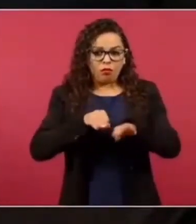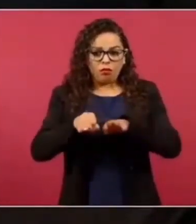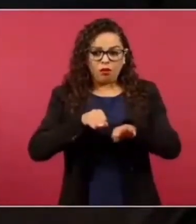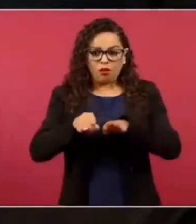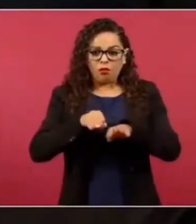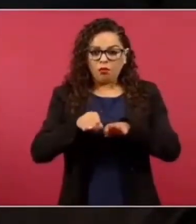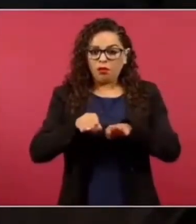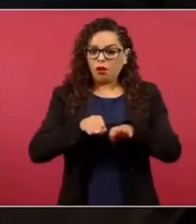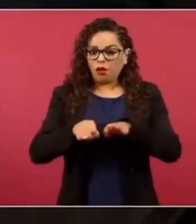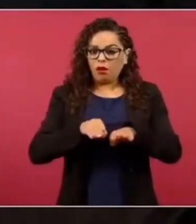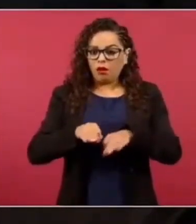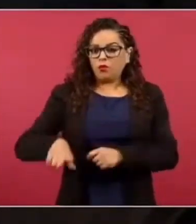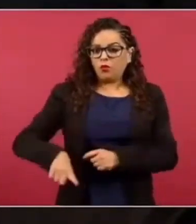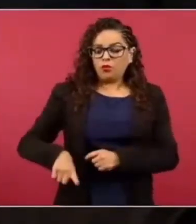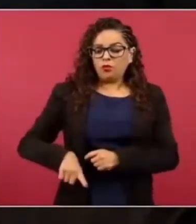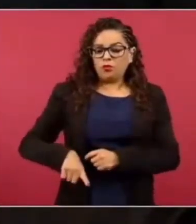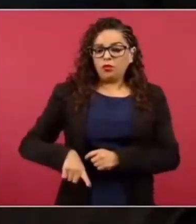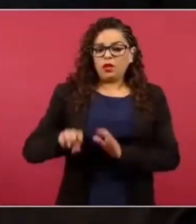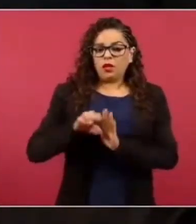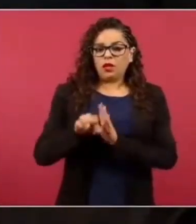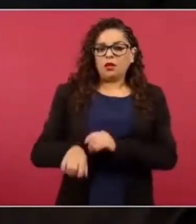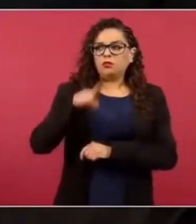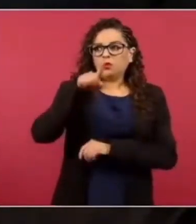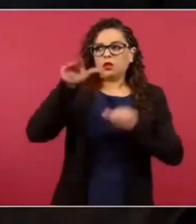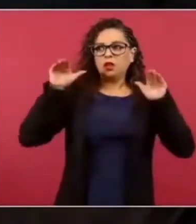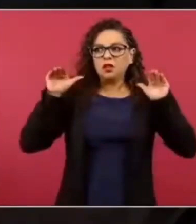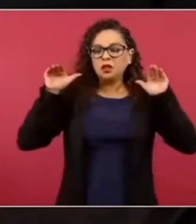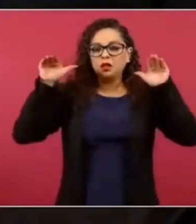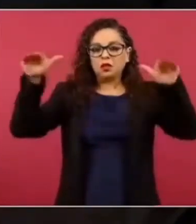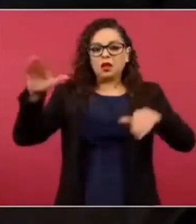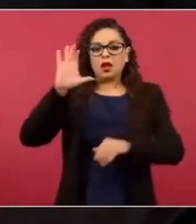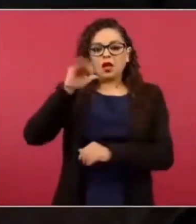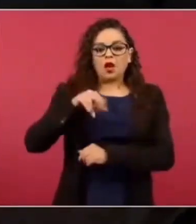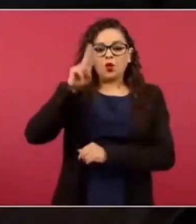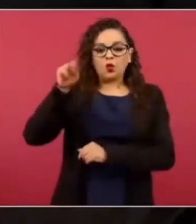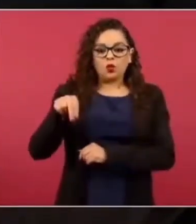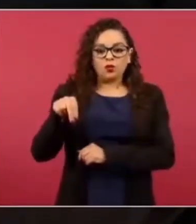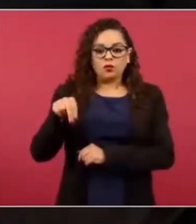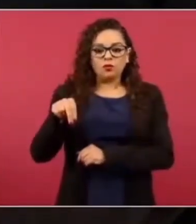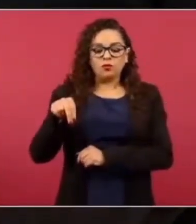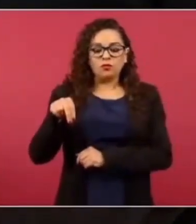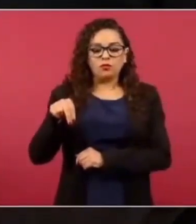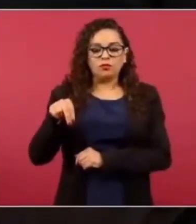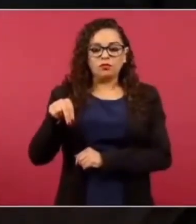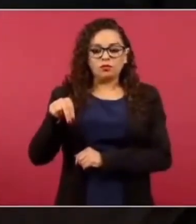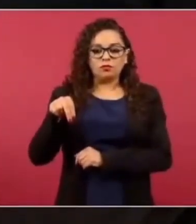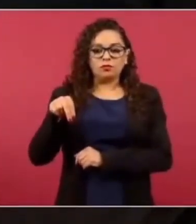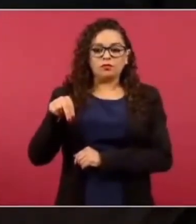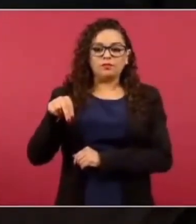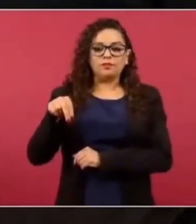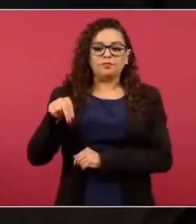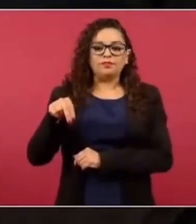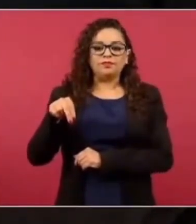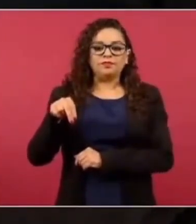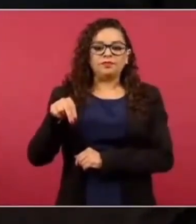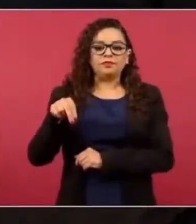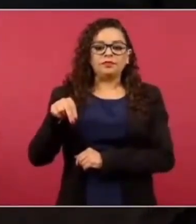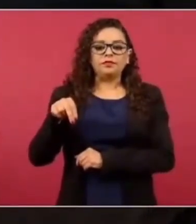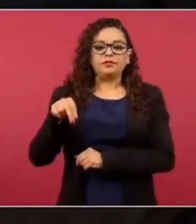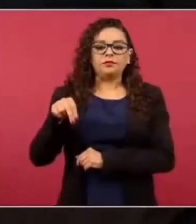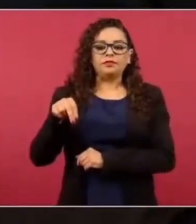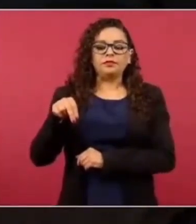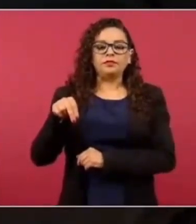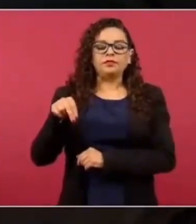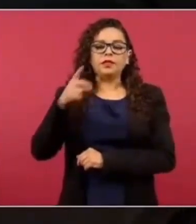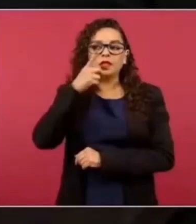primer caso, por ejemplo, en el aeropuerto internacional de Cancún, en el segundo caso, por ejemplo, en el aeropuerto internacional de Cancún, en lo que menciona él es que